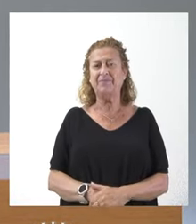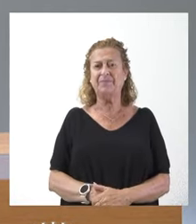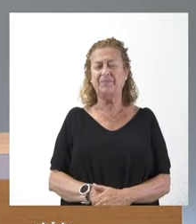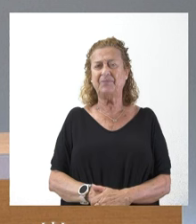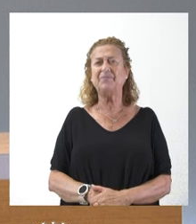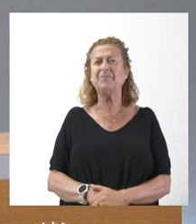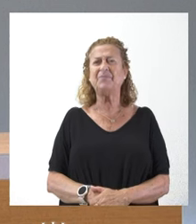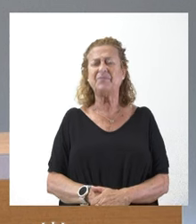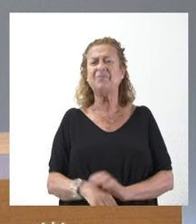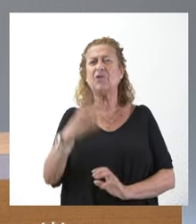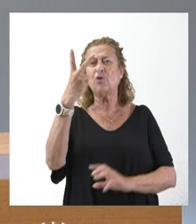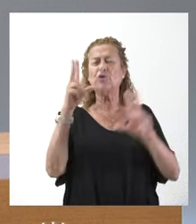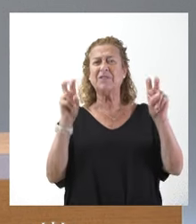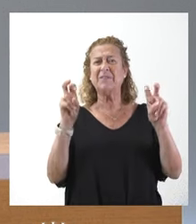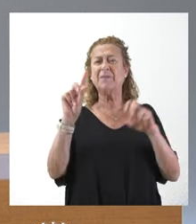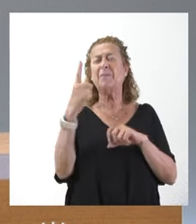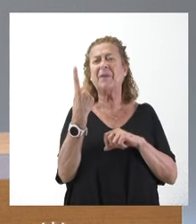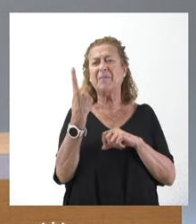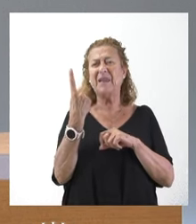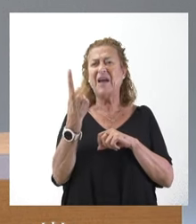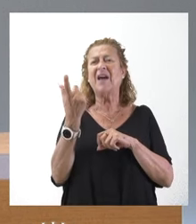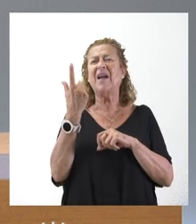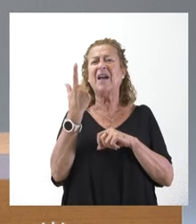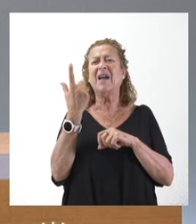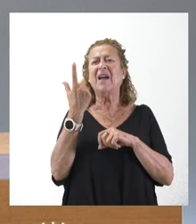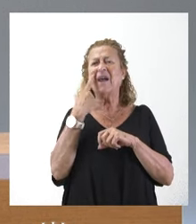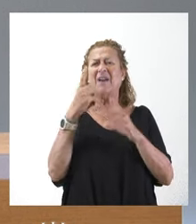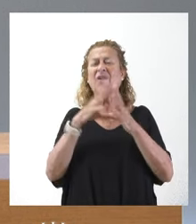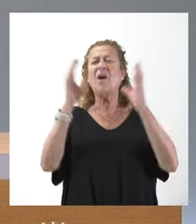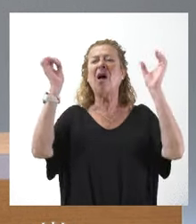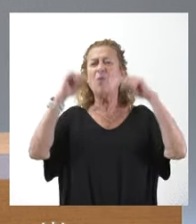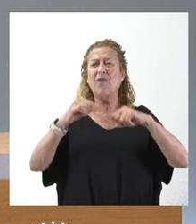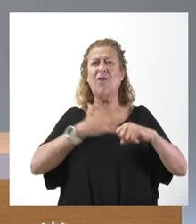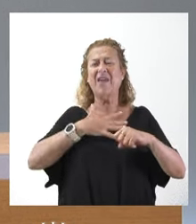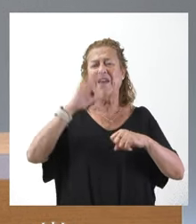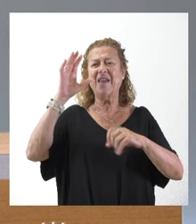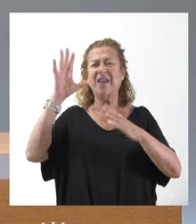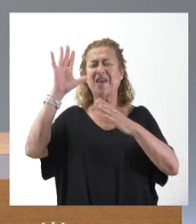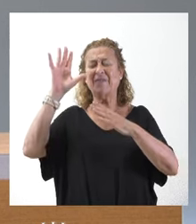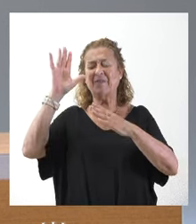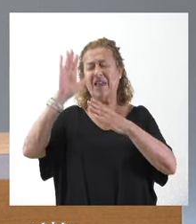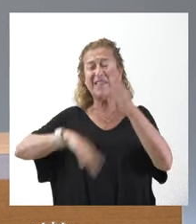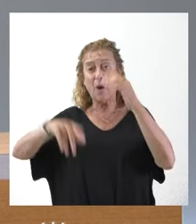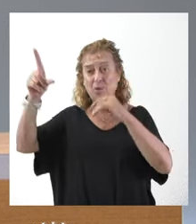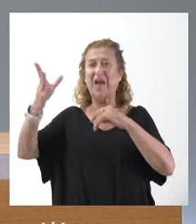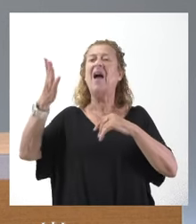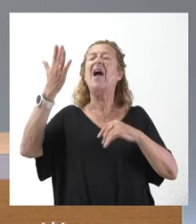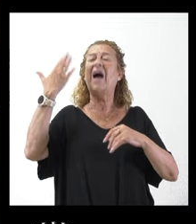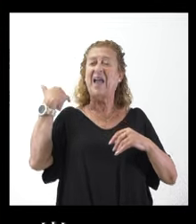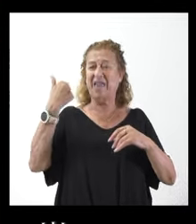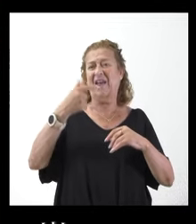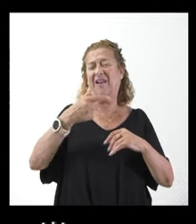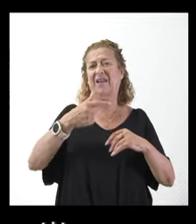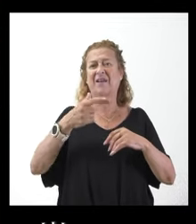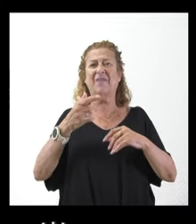Sí, dos cuestiones. La primera, a raíz de lo del concierto económico de Cataluña, ayer el líder de la oposición manifestaba su tranquilidad porque